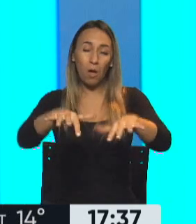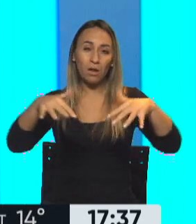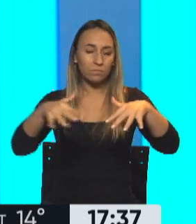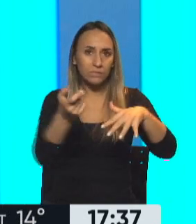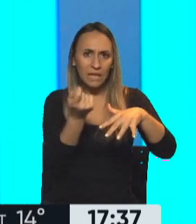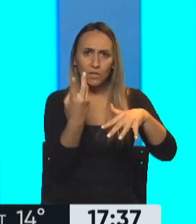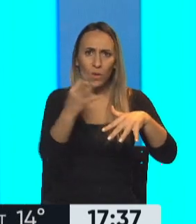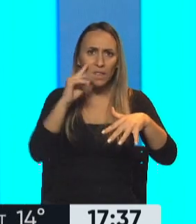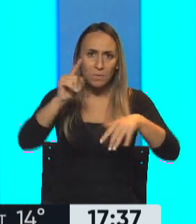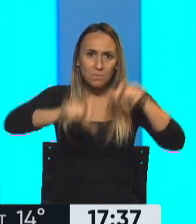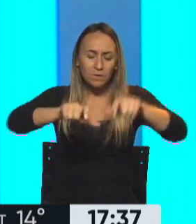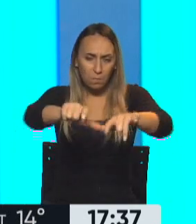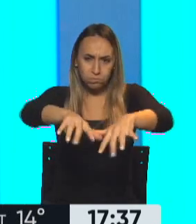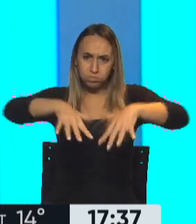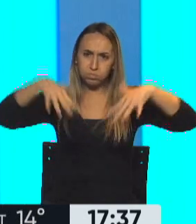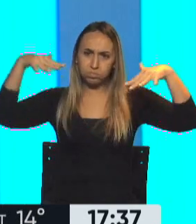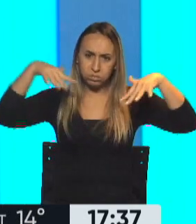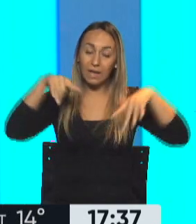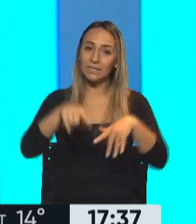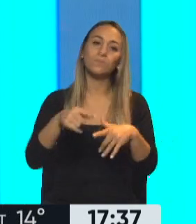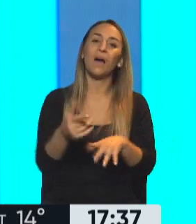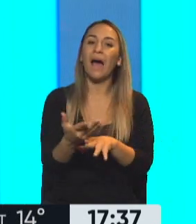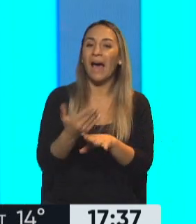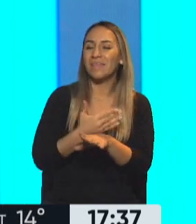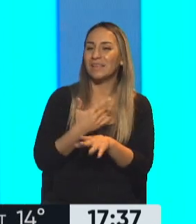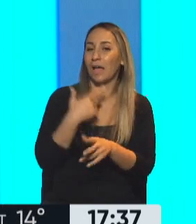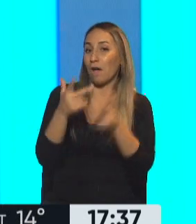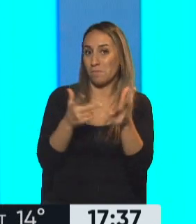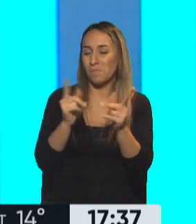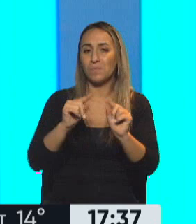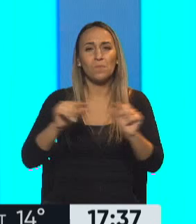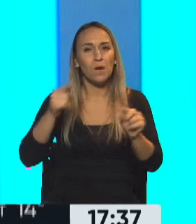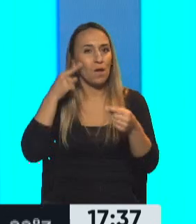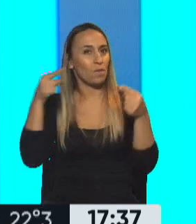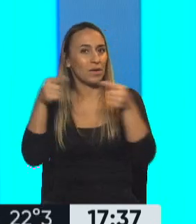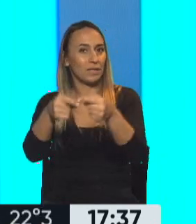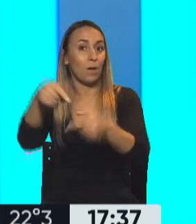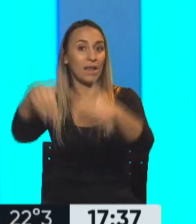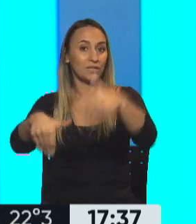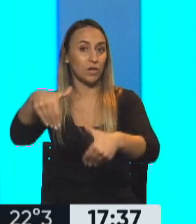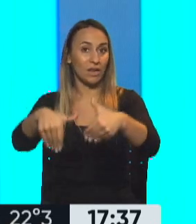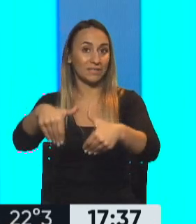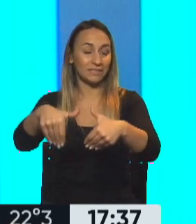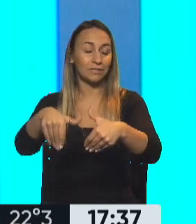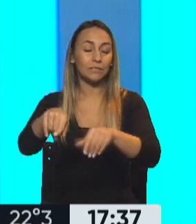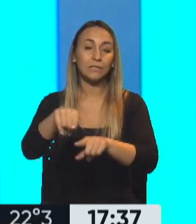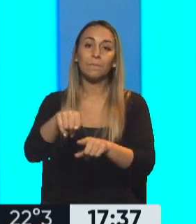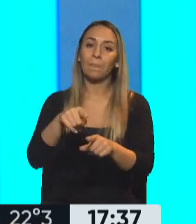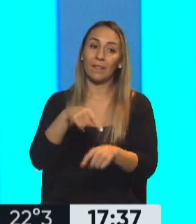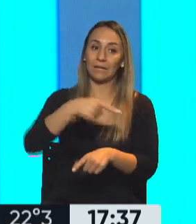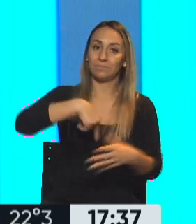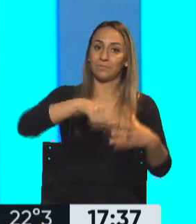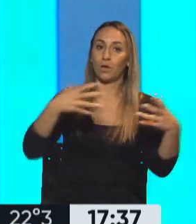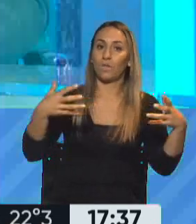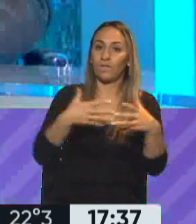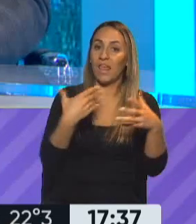Y me parece que esto tiene mucho que ver... ¿Por qué tiene que ver esto? Decíamos rumbo a la legislativa. Porque me parece que lo que está empezando a necesitar y está empezando